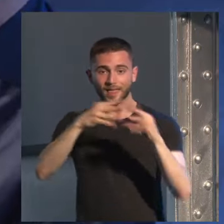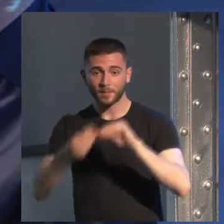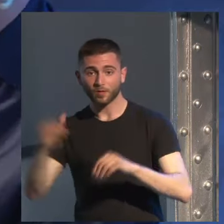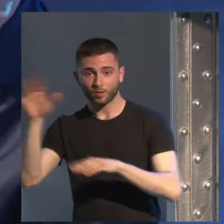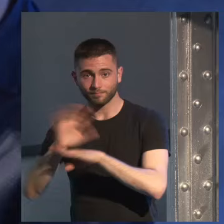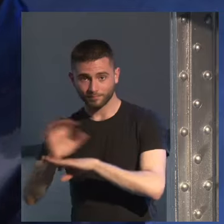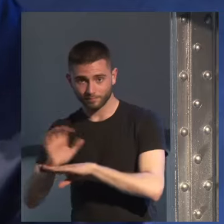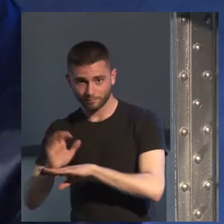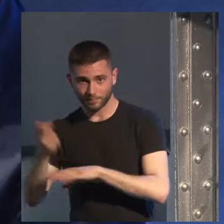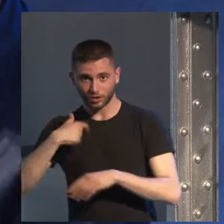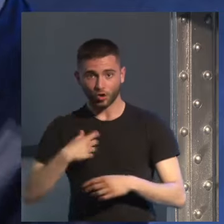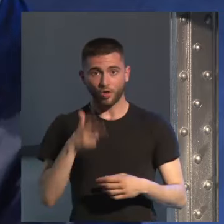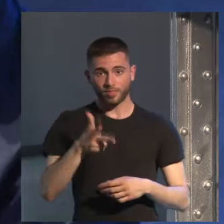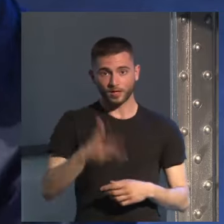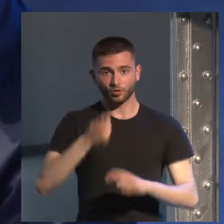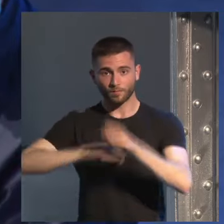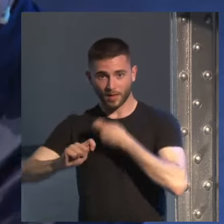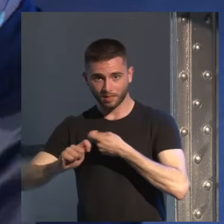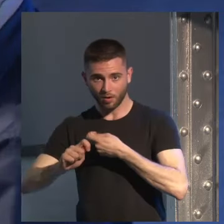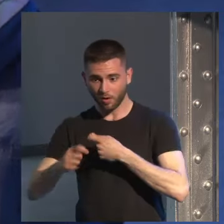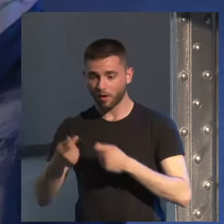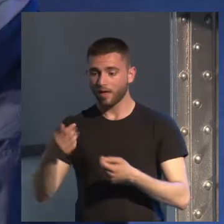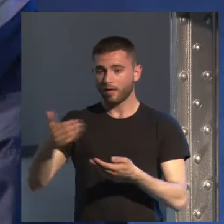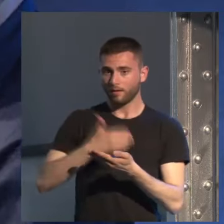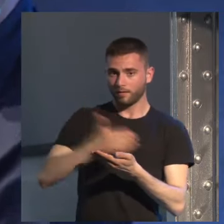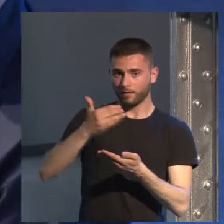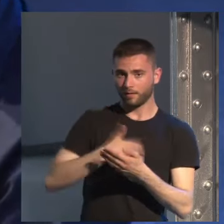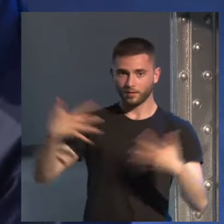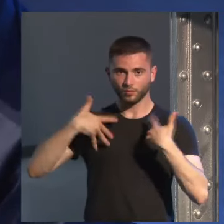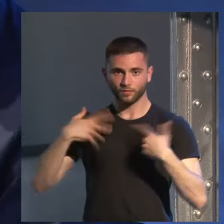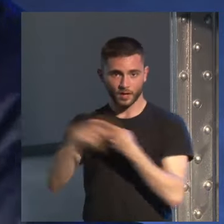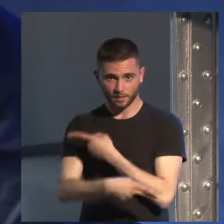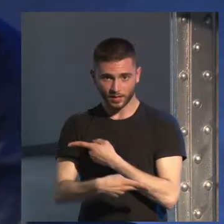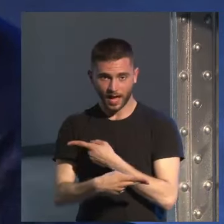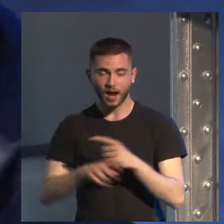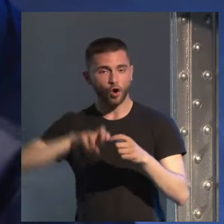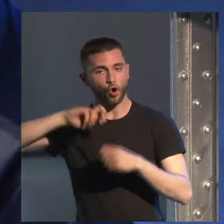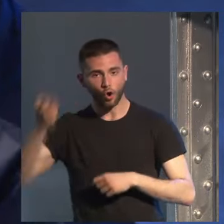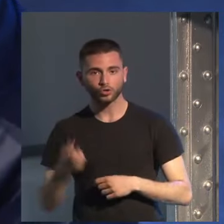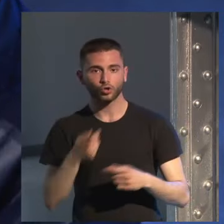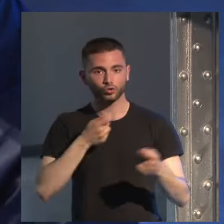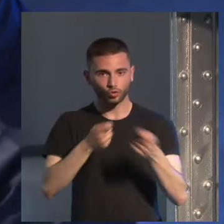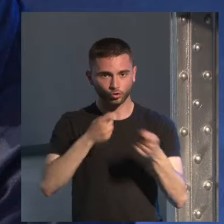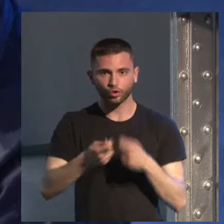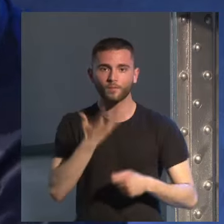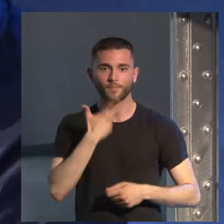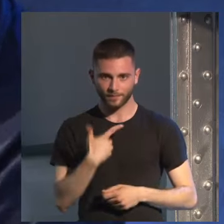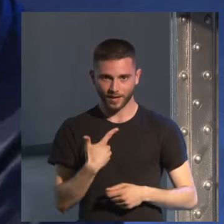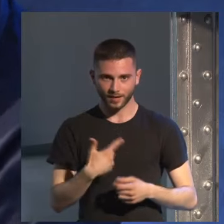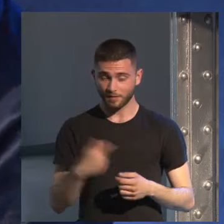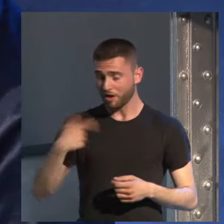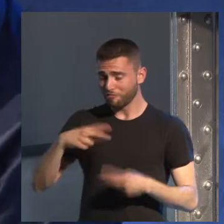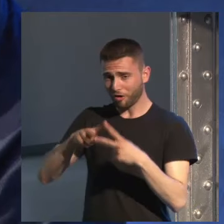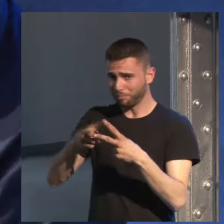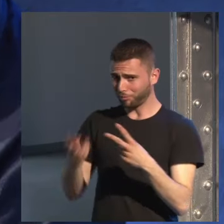los que dicen mira yo vendo los derechos cobro y me olvido para no sufrir y los que prefieren llevar un control yo soy de los dos a la vez ¿de los dos?